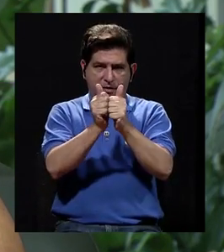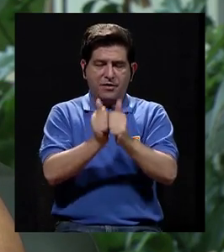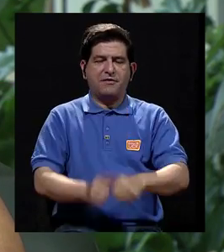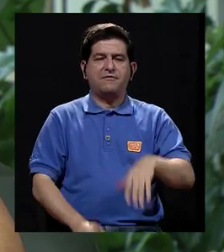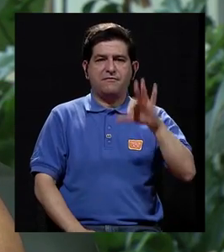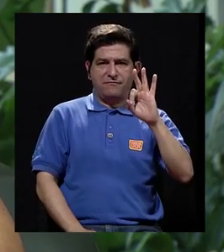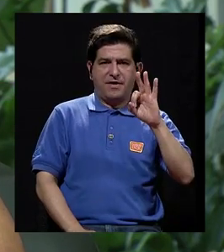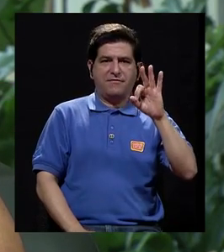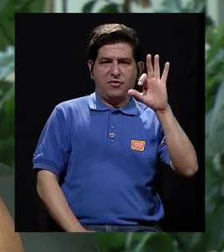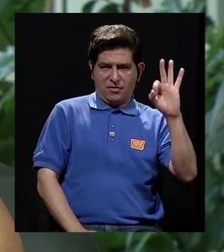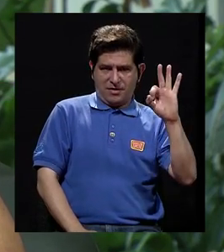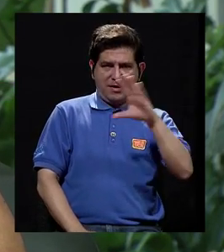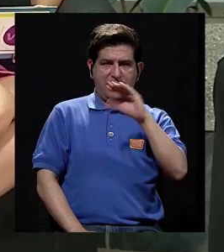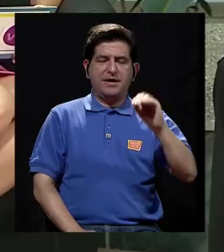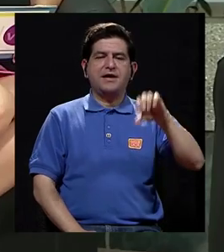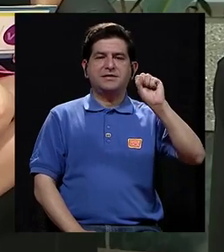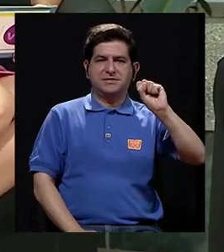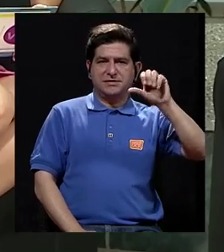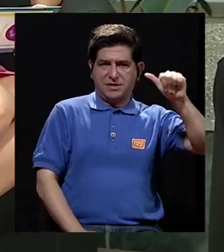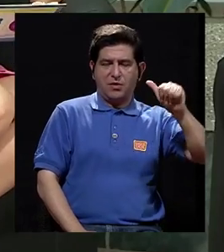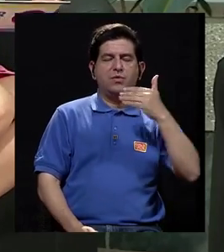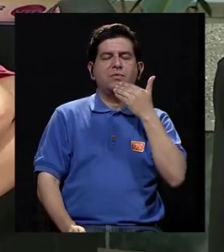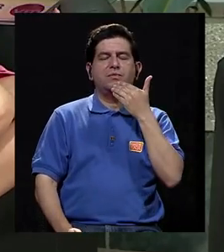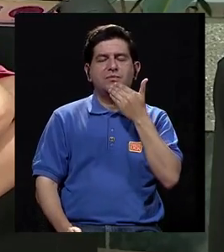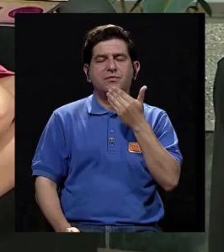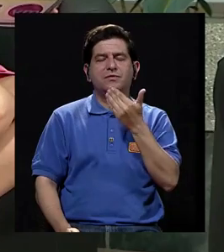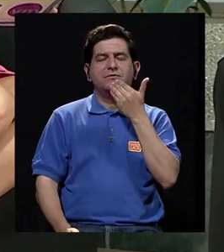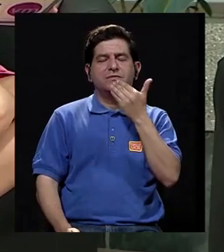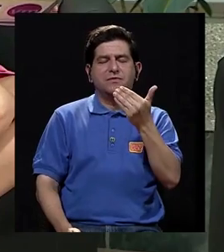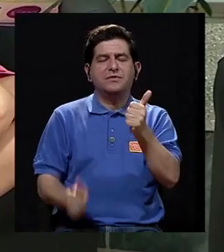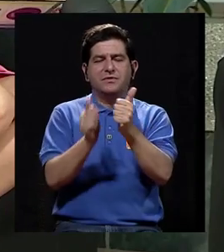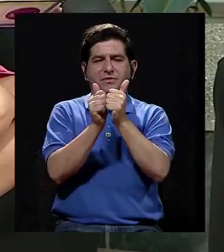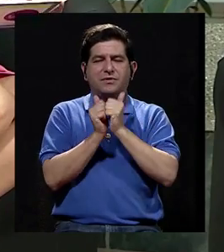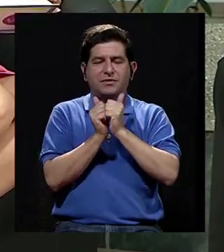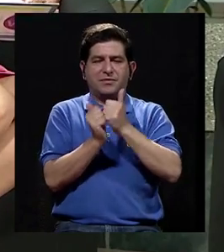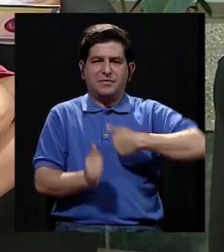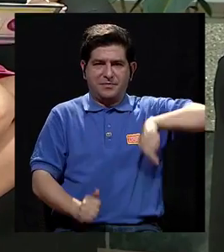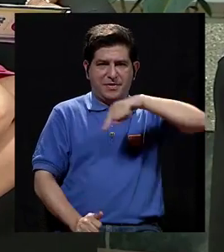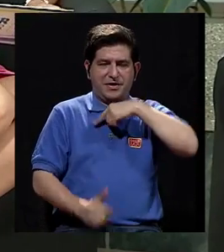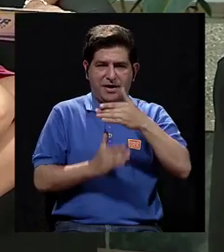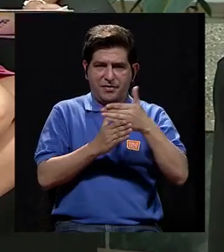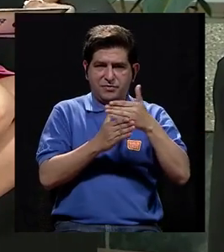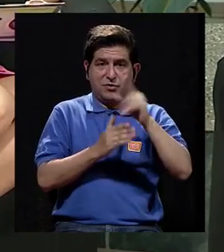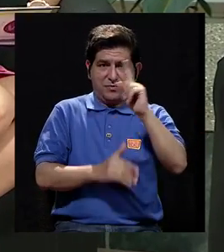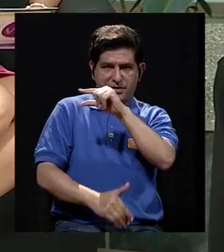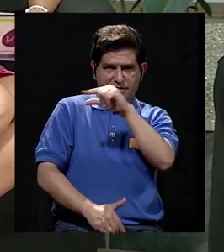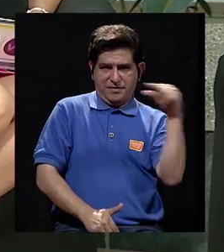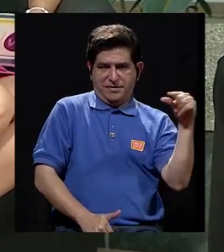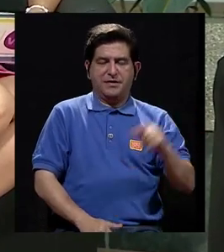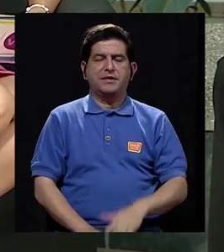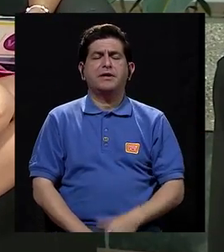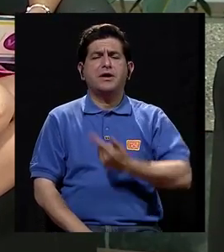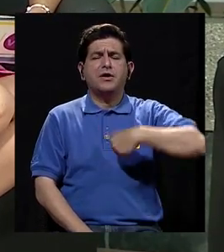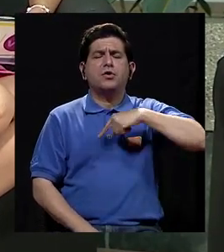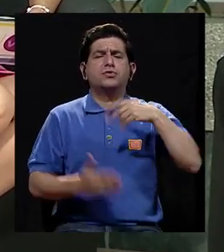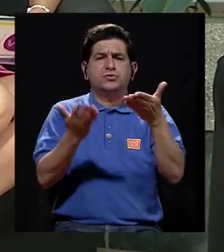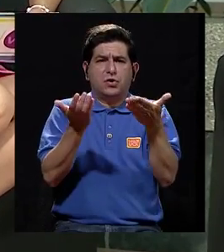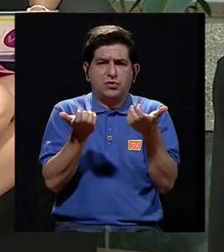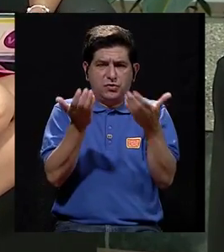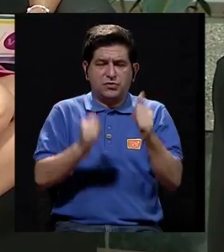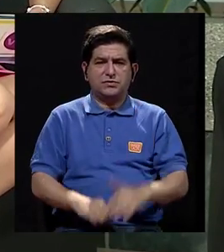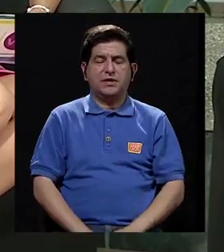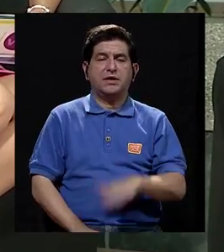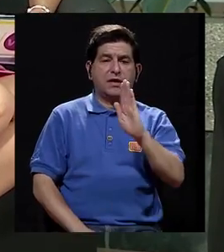acompañamos a Viola Fernández y... Saúl Aguilar, muchísimas gracias por compartir con nosotros una semana más en donde queremos